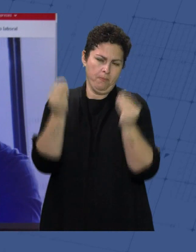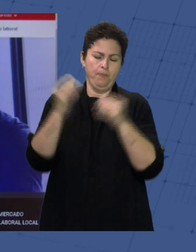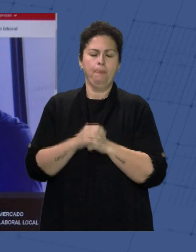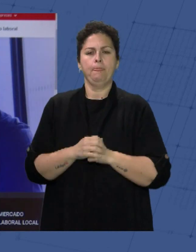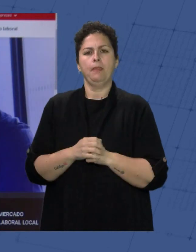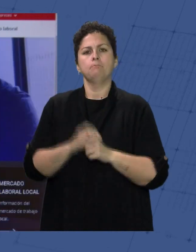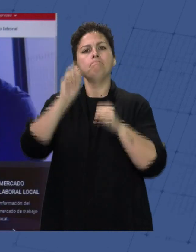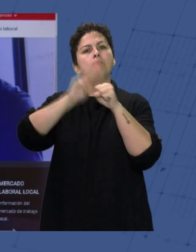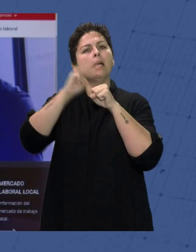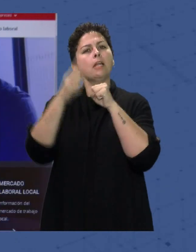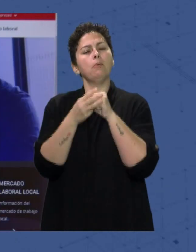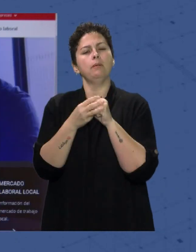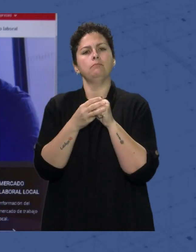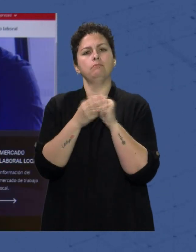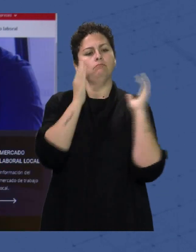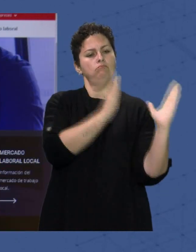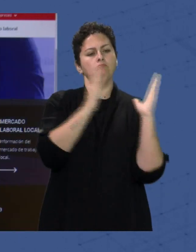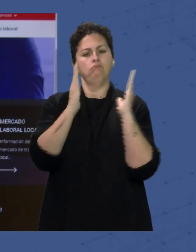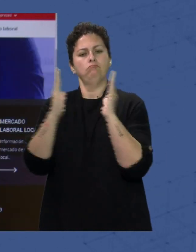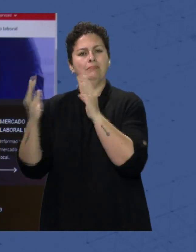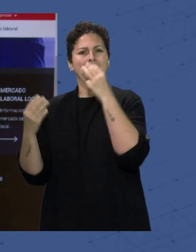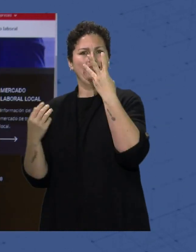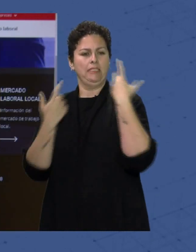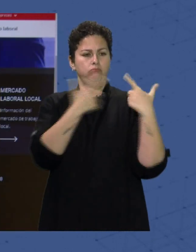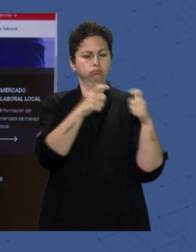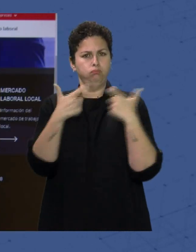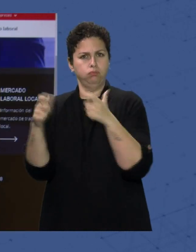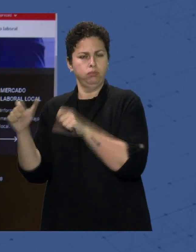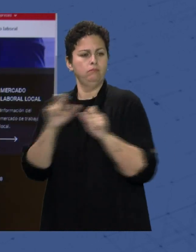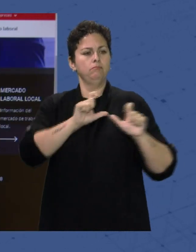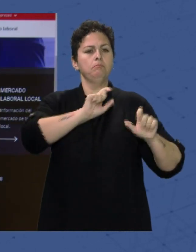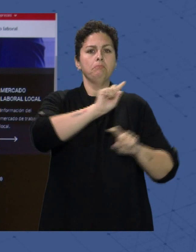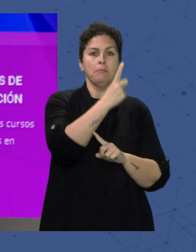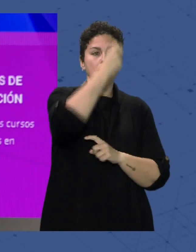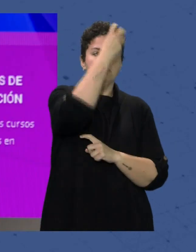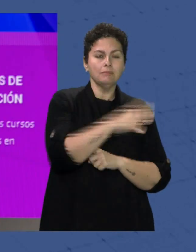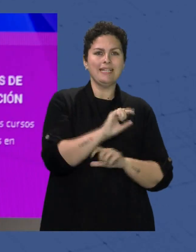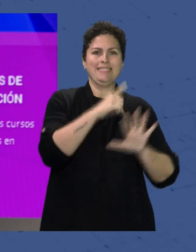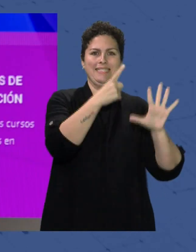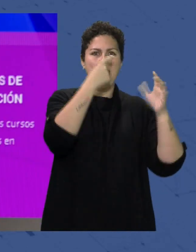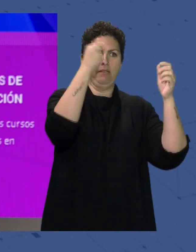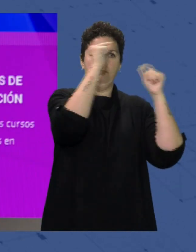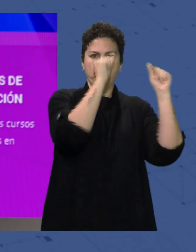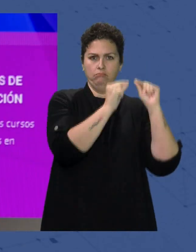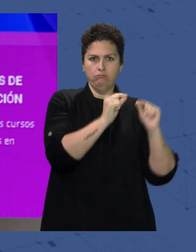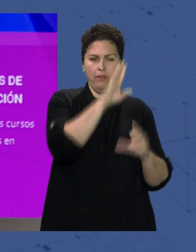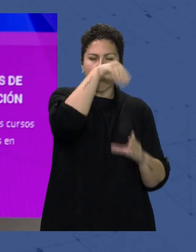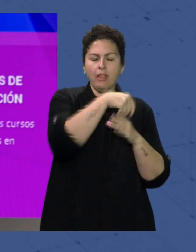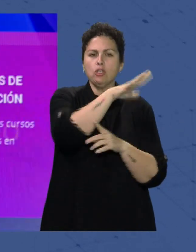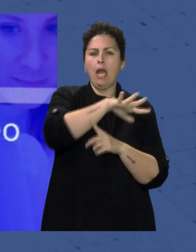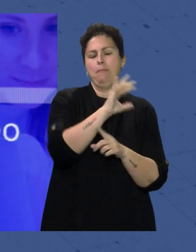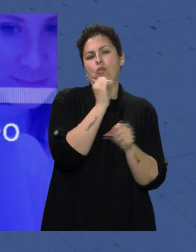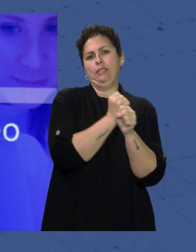la página web se divide en tres áreas. La primera recoge seis apartados que tratan la actividad en el ámbito del trabajo.